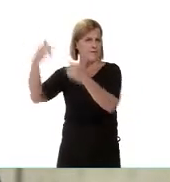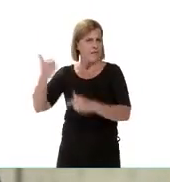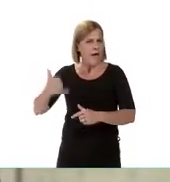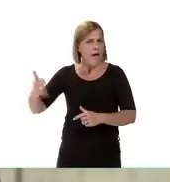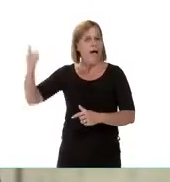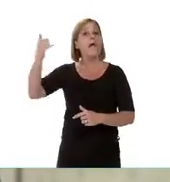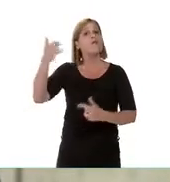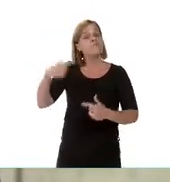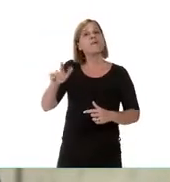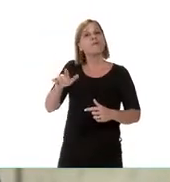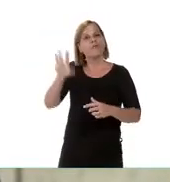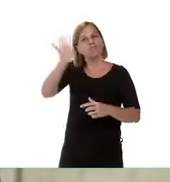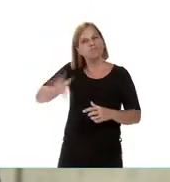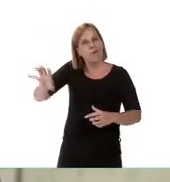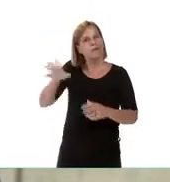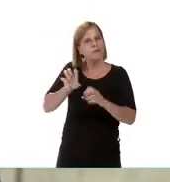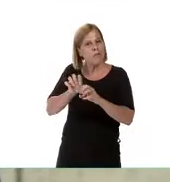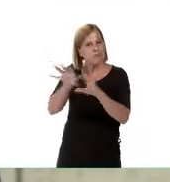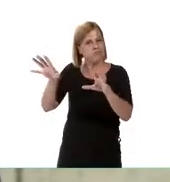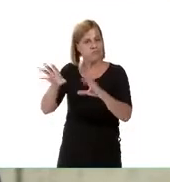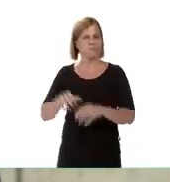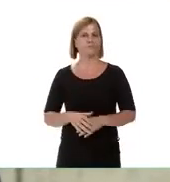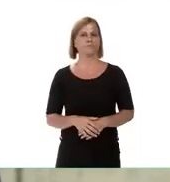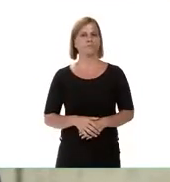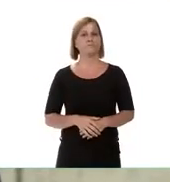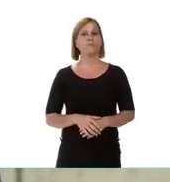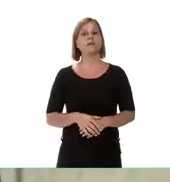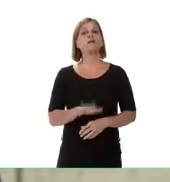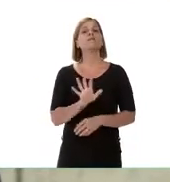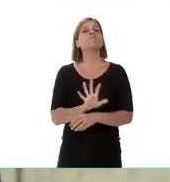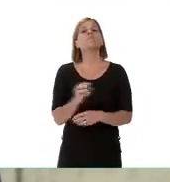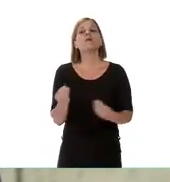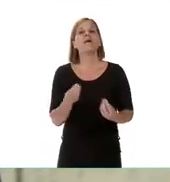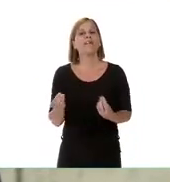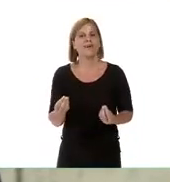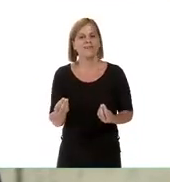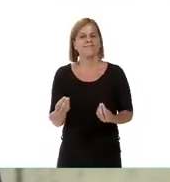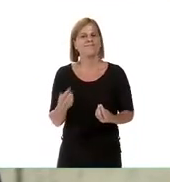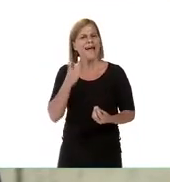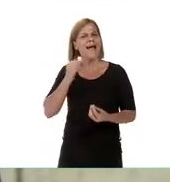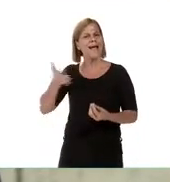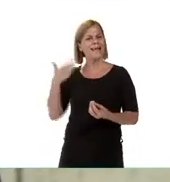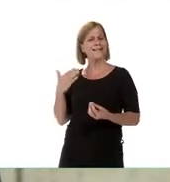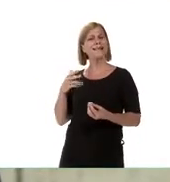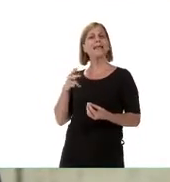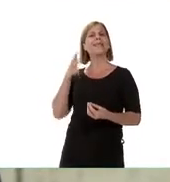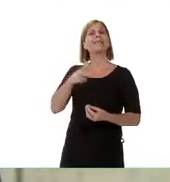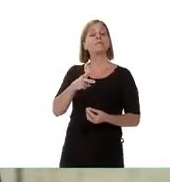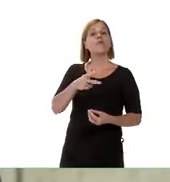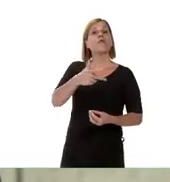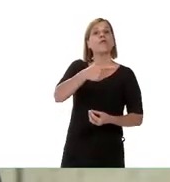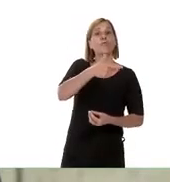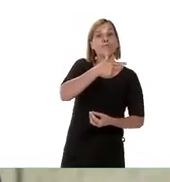tenemos casos distribuidos en la provincia. ¿Qué quiere decir esto que ayer hayamos hablado de 17 y hoy 39?